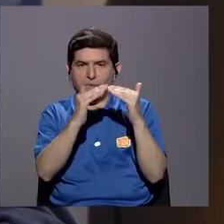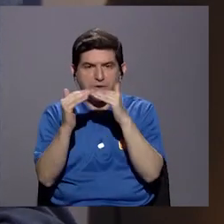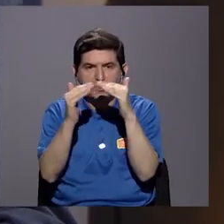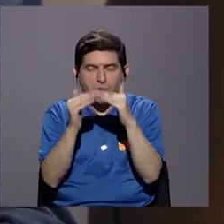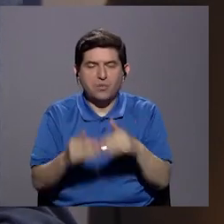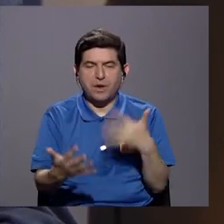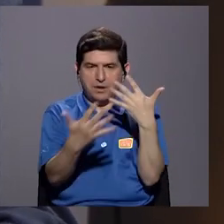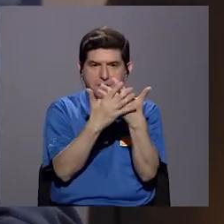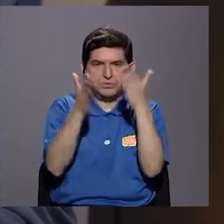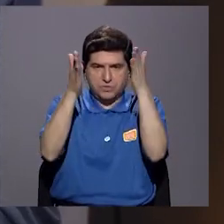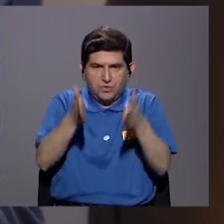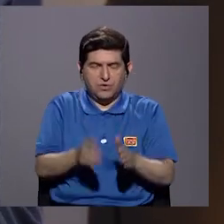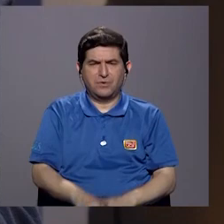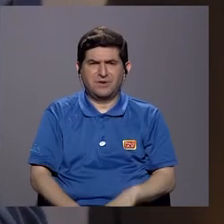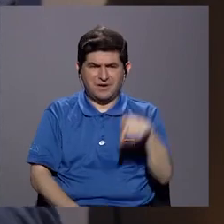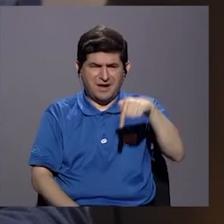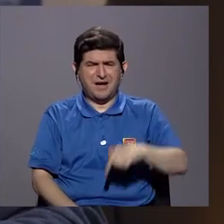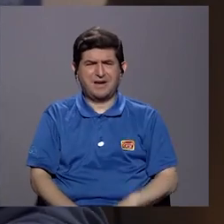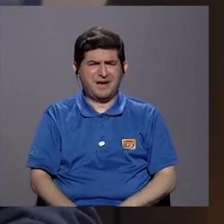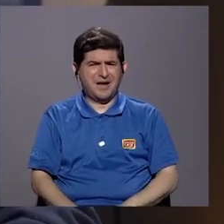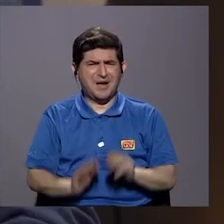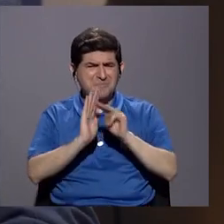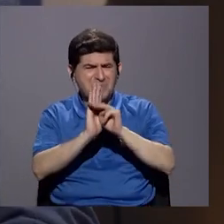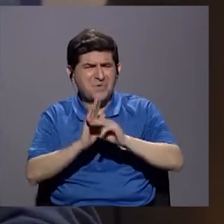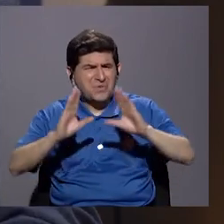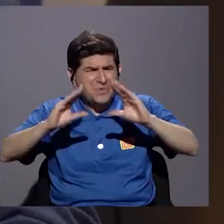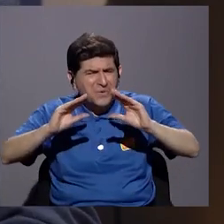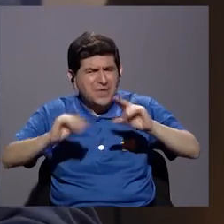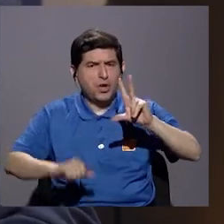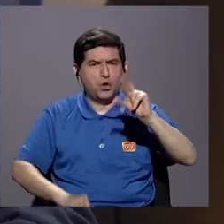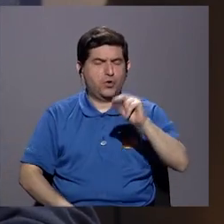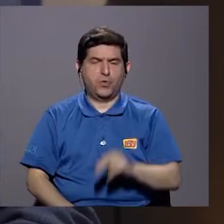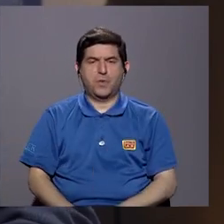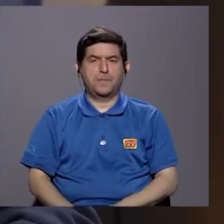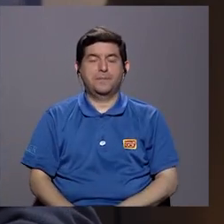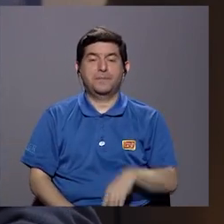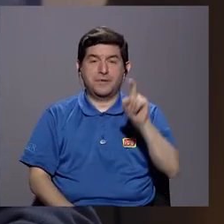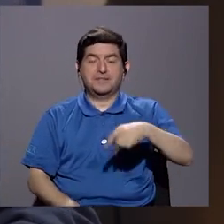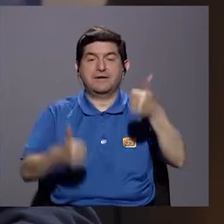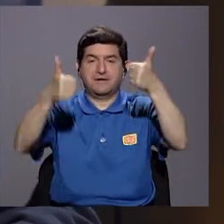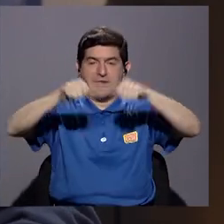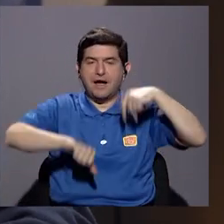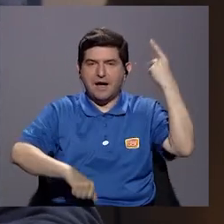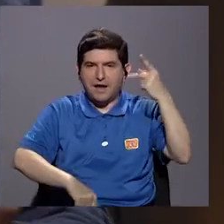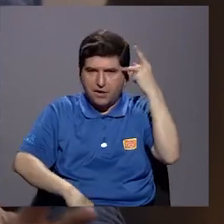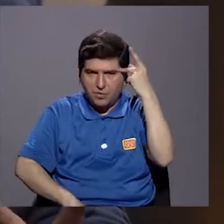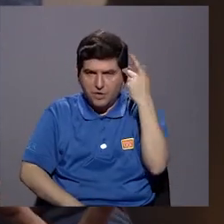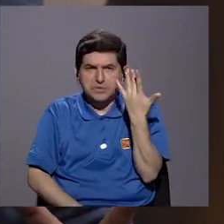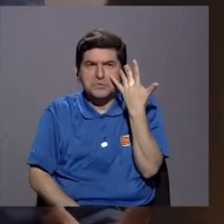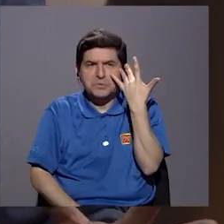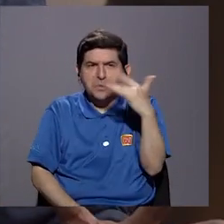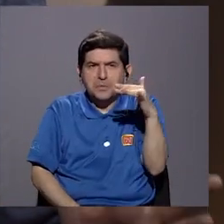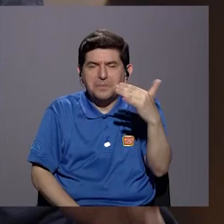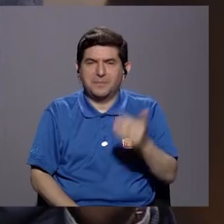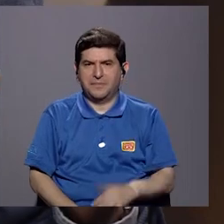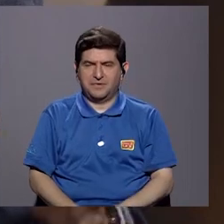cierto que este sea un país de modelitos suaves, eso es mentira. Nosotros necesitamos un pacto político, más o menos como algo